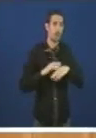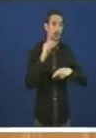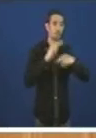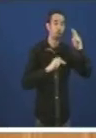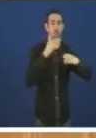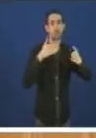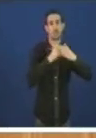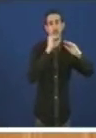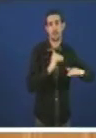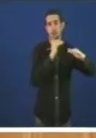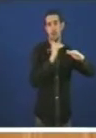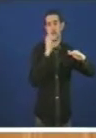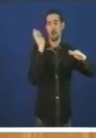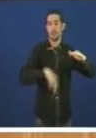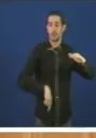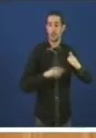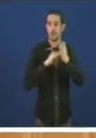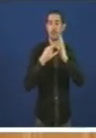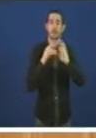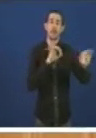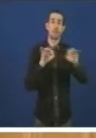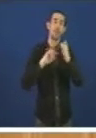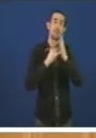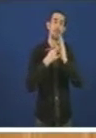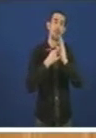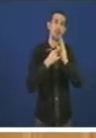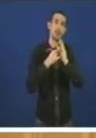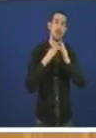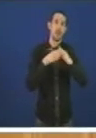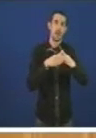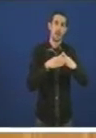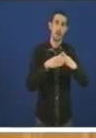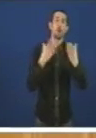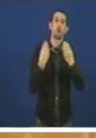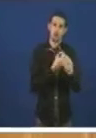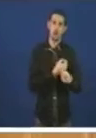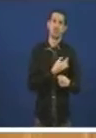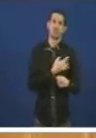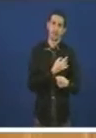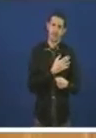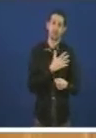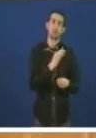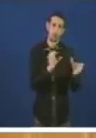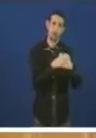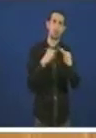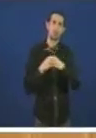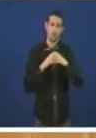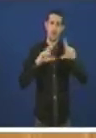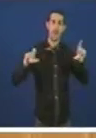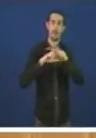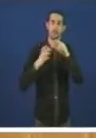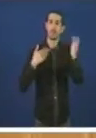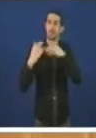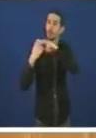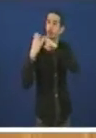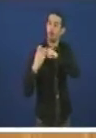Está na preparación do Plan Naval coas empresas de ferrol e cosindicatos na mesa do diálogo social o que a vostedes non lhes parece ben